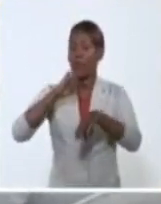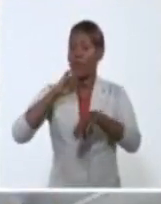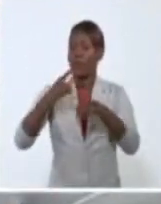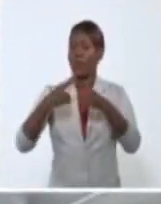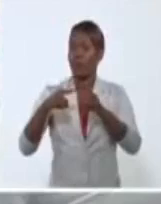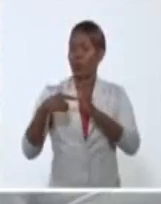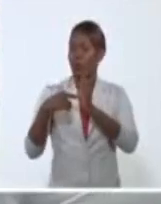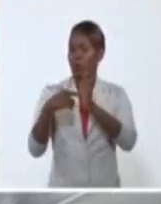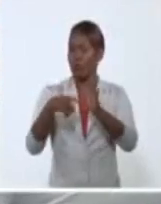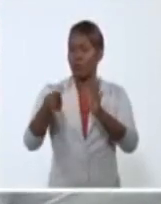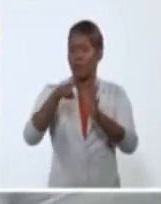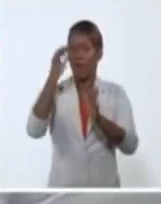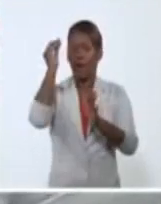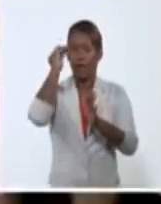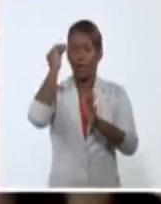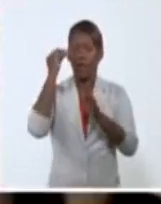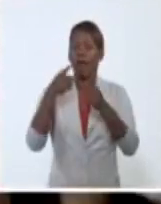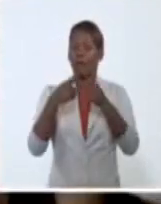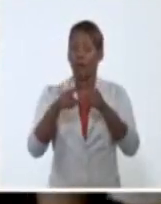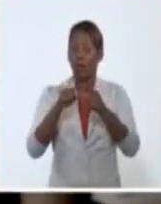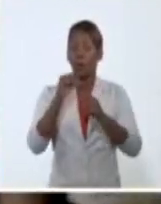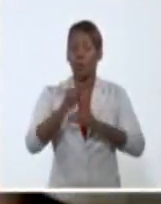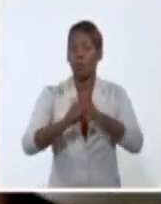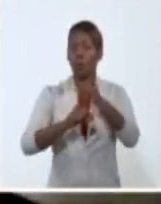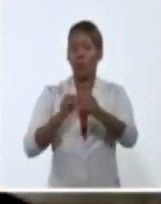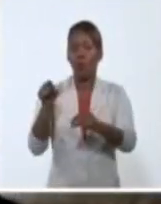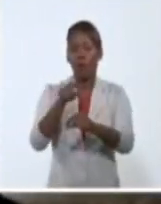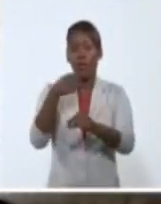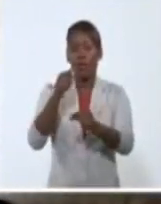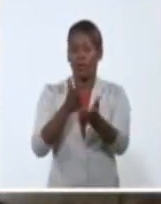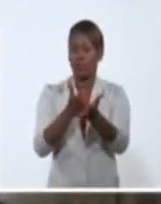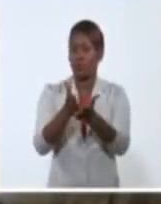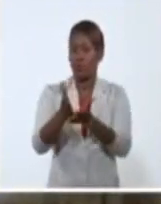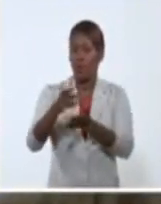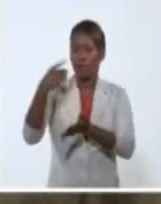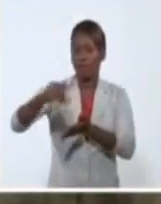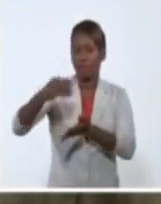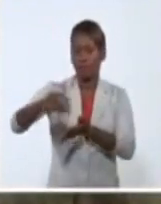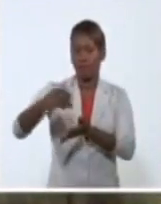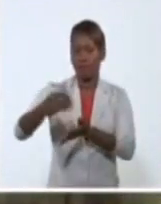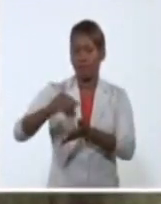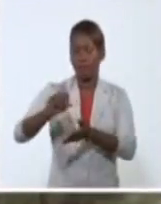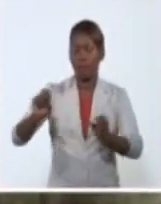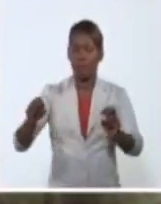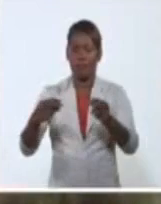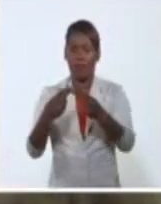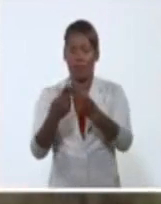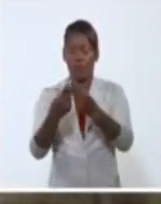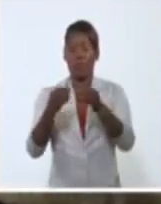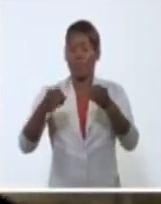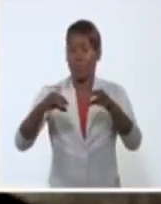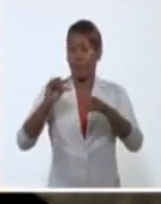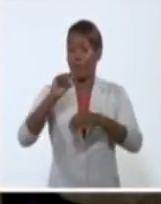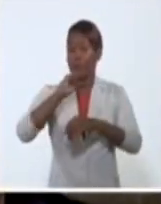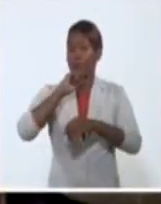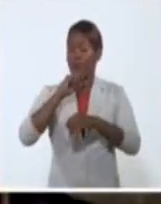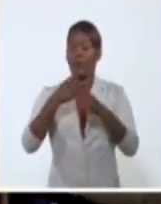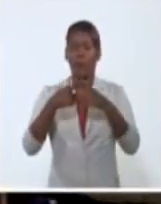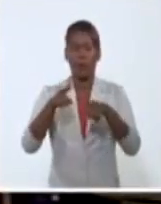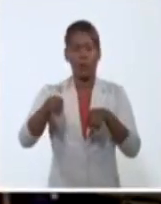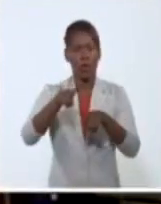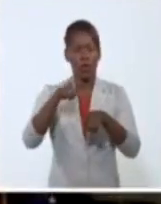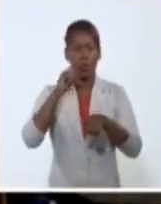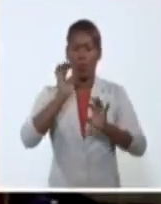hostil que van a tener nuestros atletas en medio de las competencias. Más adelante en la